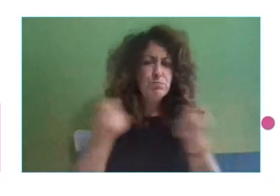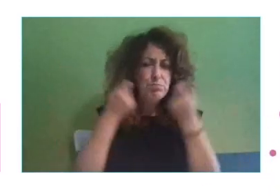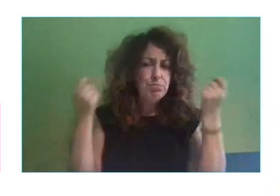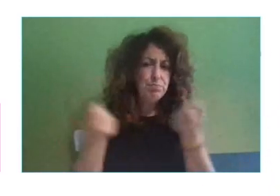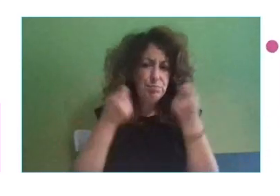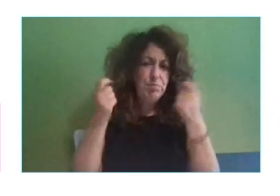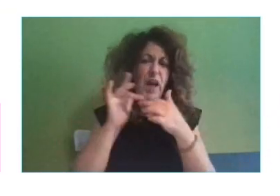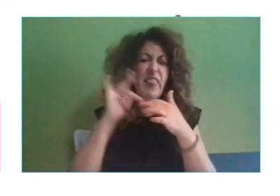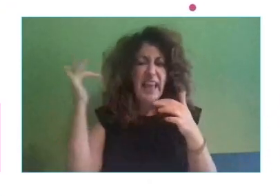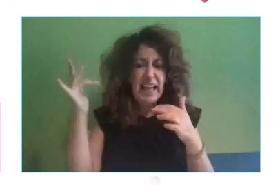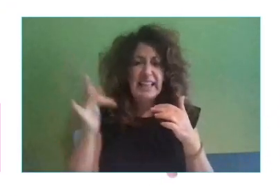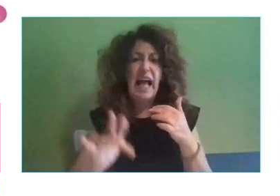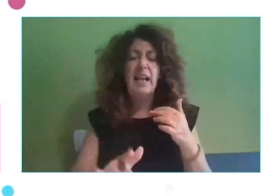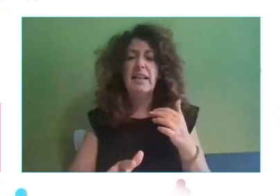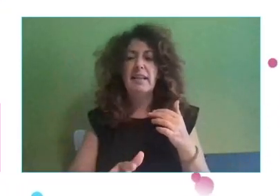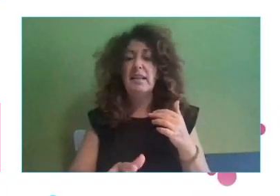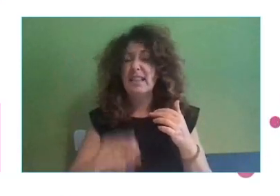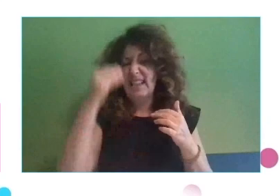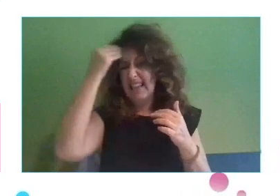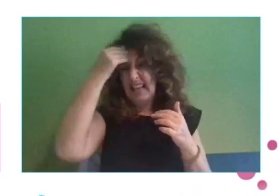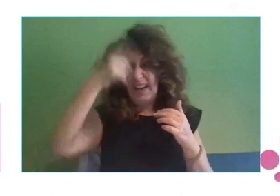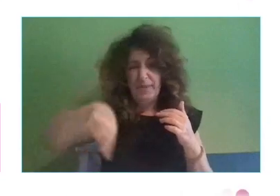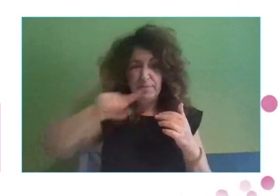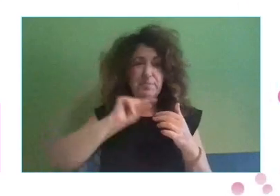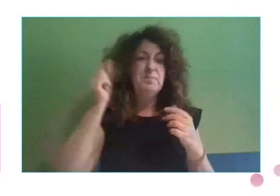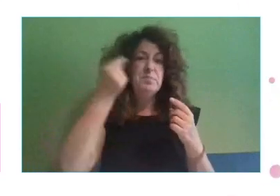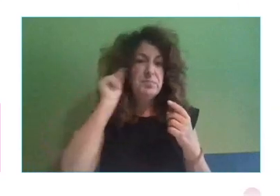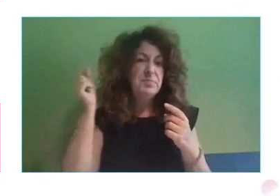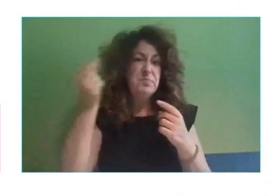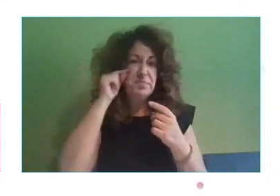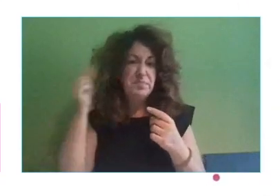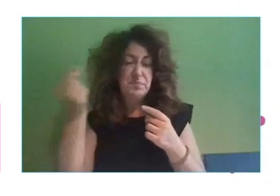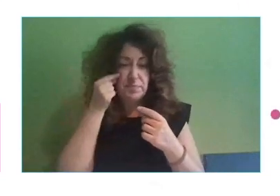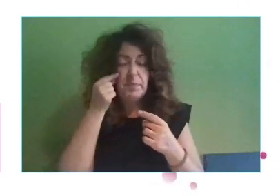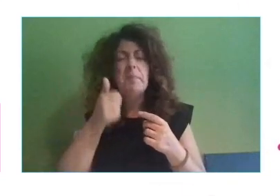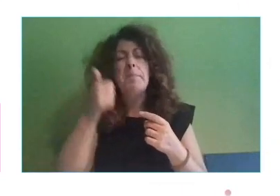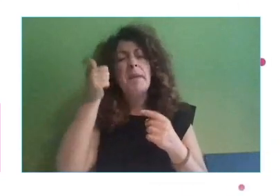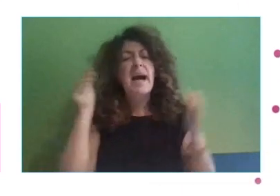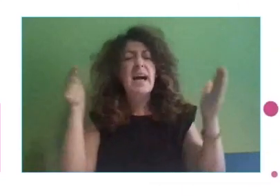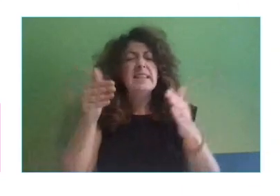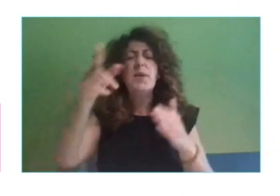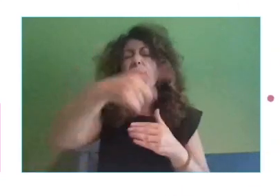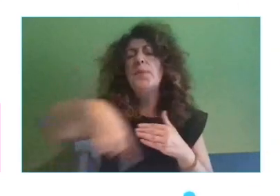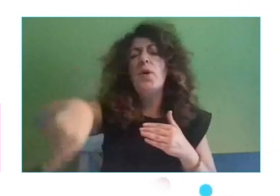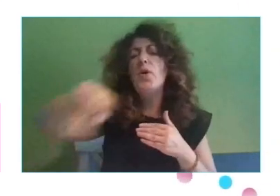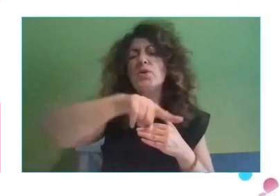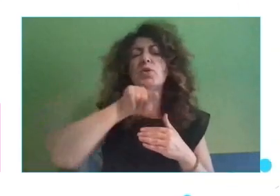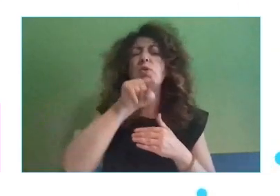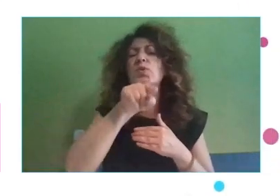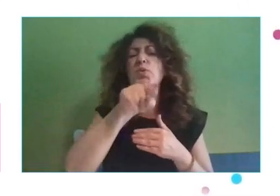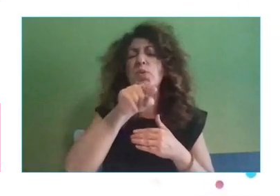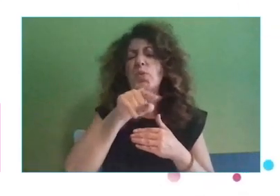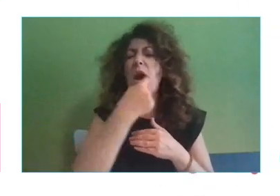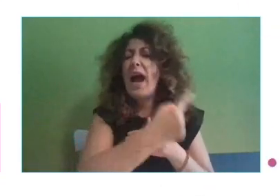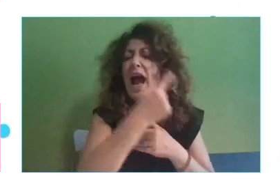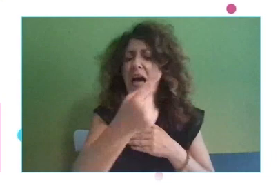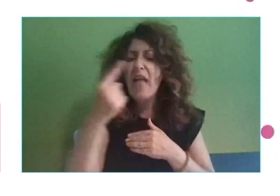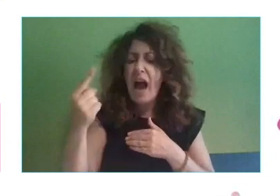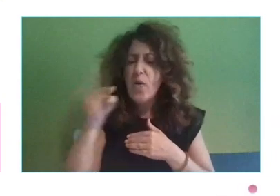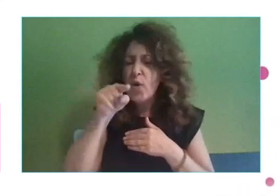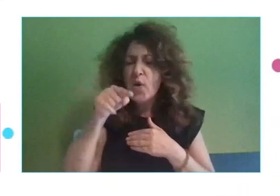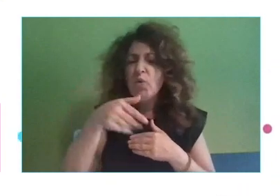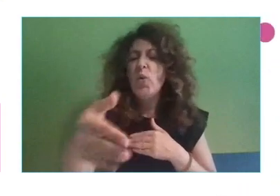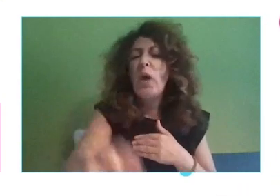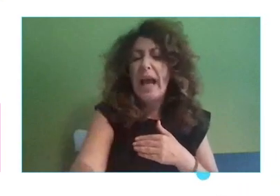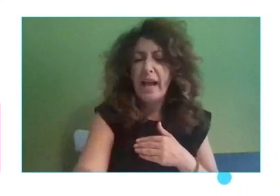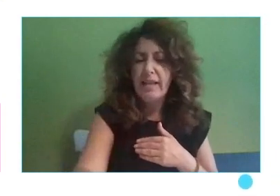en prácticamente todos los medios de comunicación. Pero, sobre todo, me gustaría centrar un poco la pregunta en vosotros, en ti, en cada uno de nosotros. ¿Tú serás? ¿Qué pasará contigo?